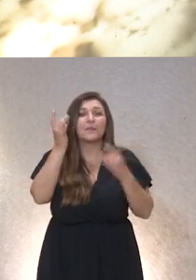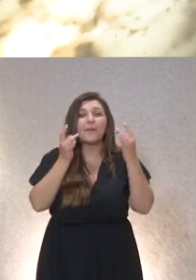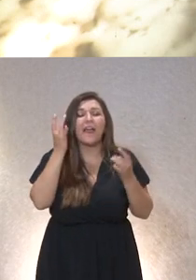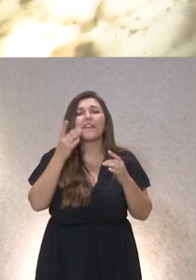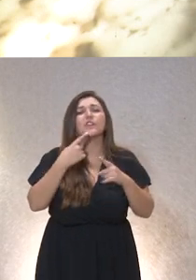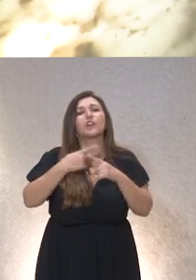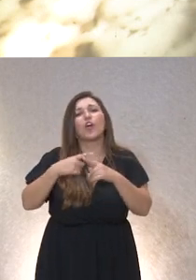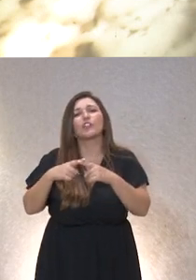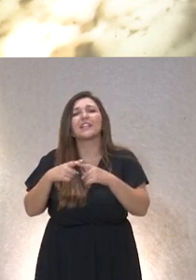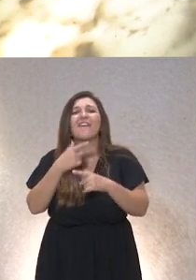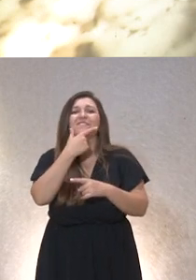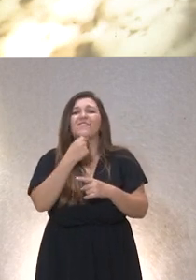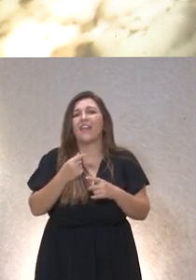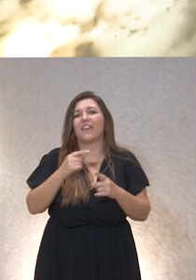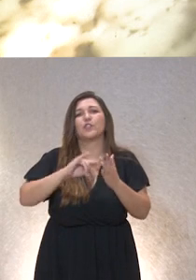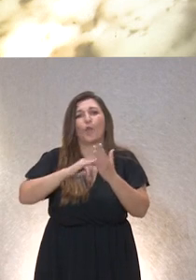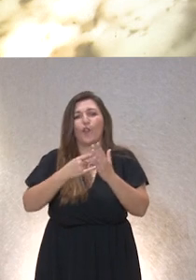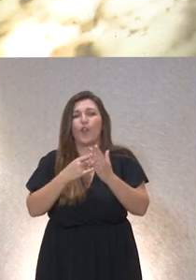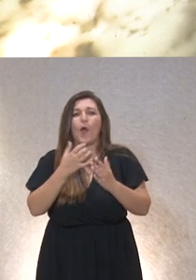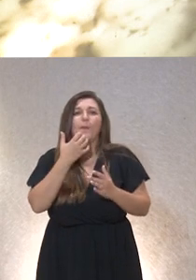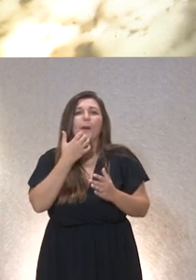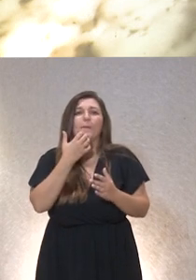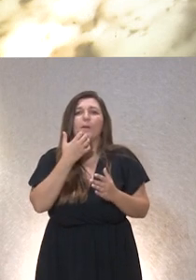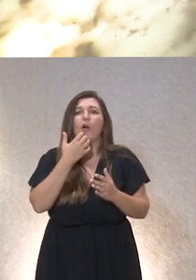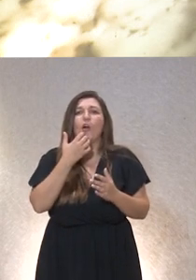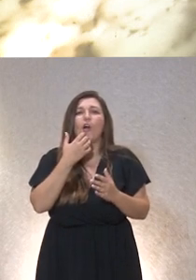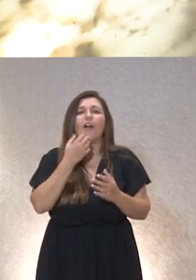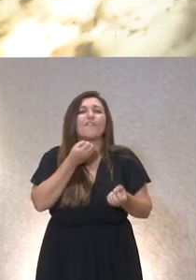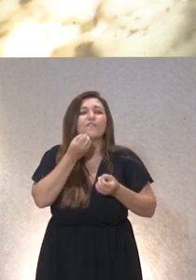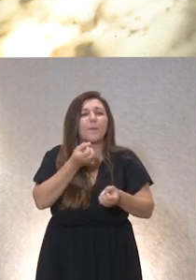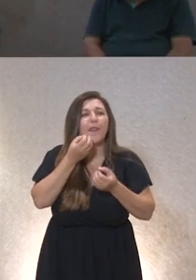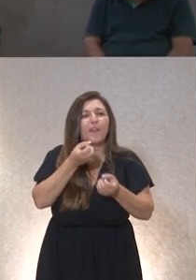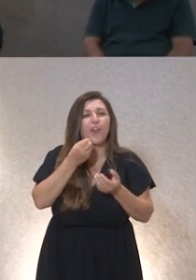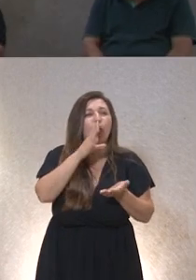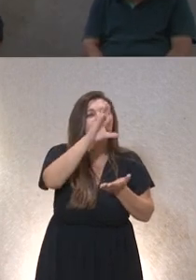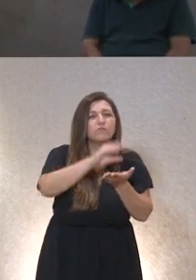entendemos que son de fácil solución como por ejemplo recabando información de personas